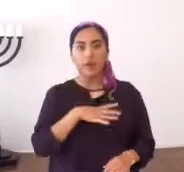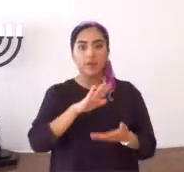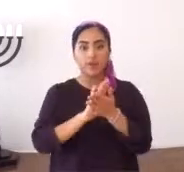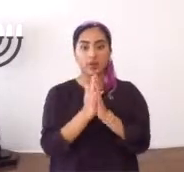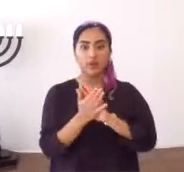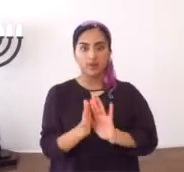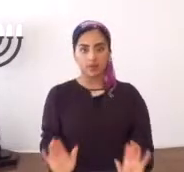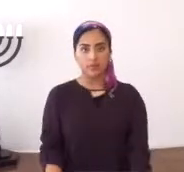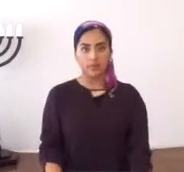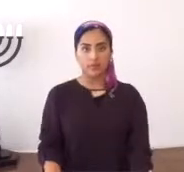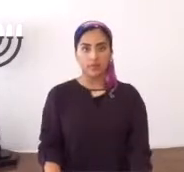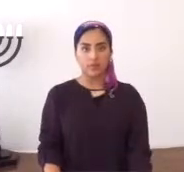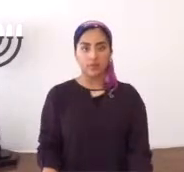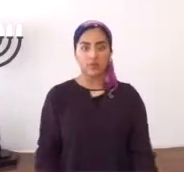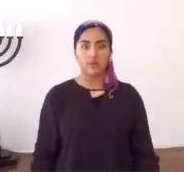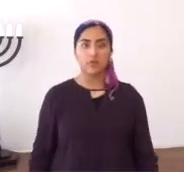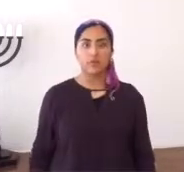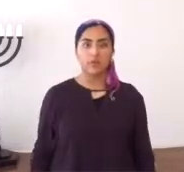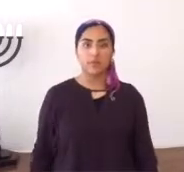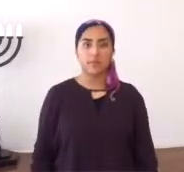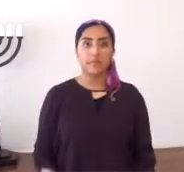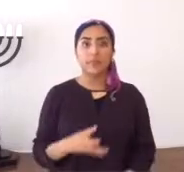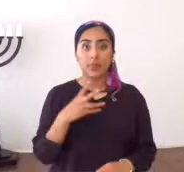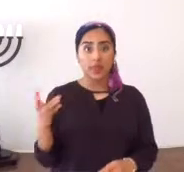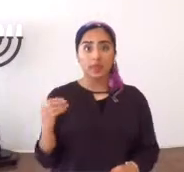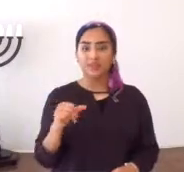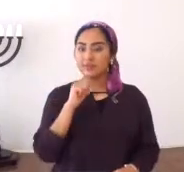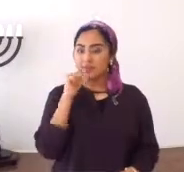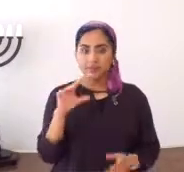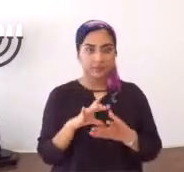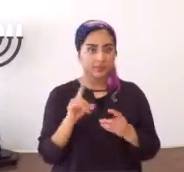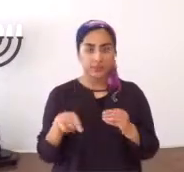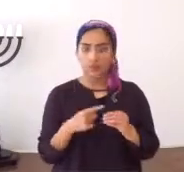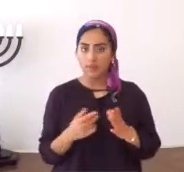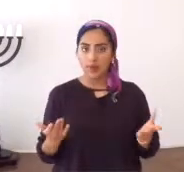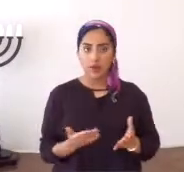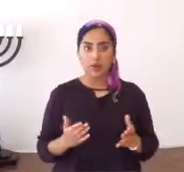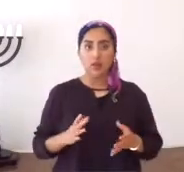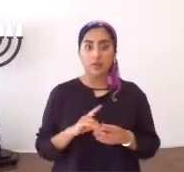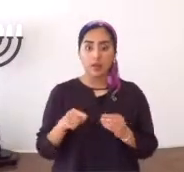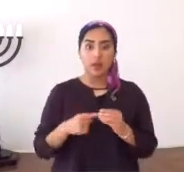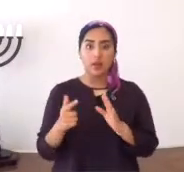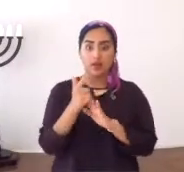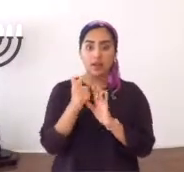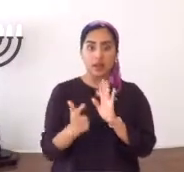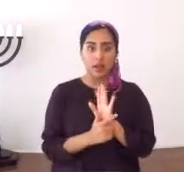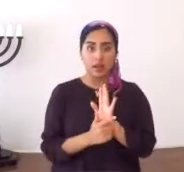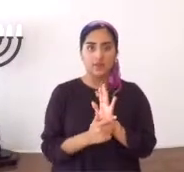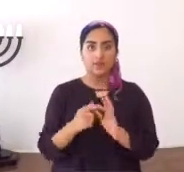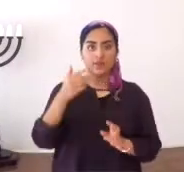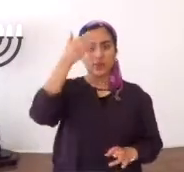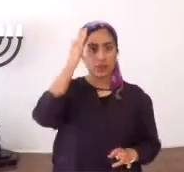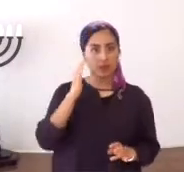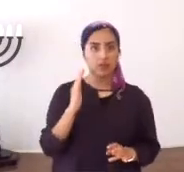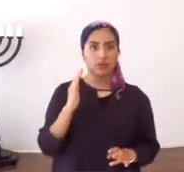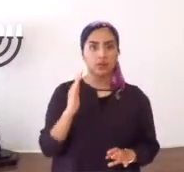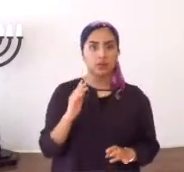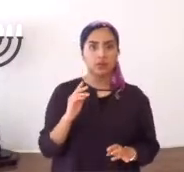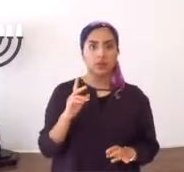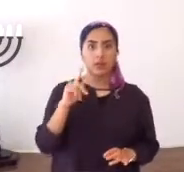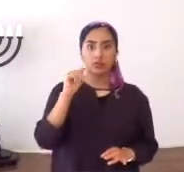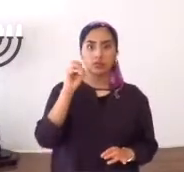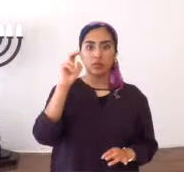un solo y nuevo hombre, haciendo la paz, Shalom, entonces, no se está refiriendo aquí, a la ley,